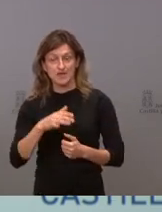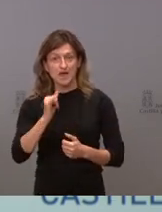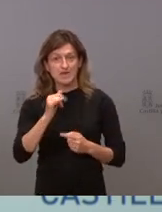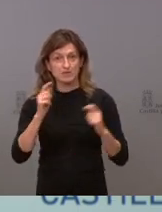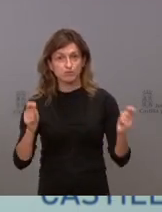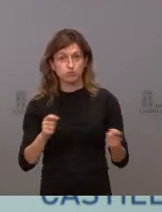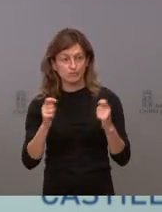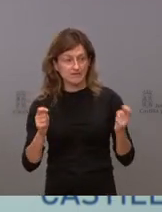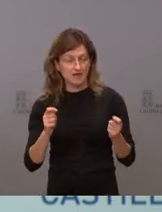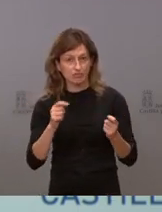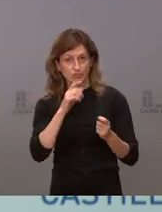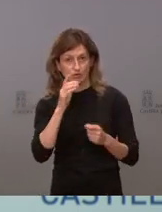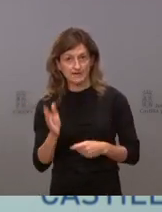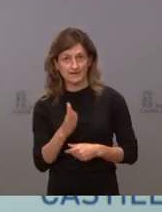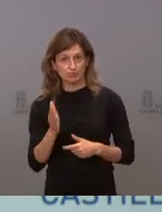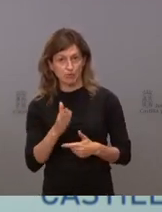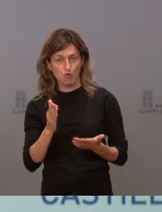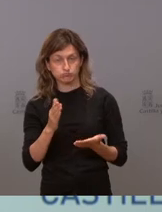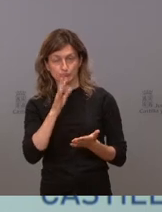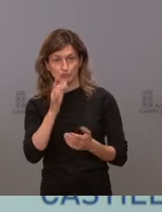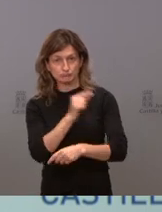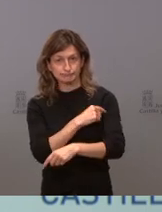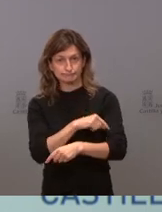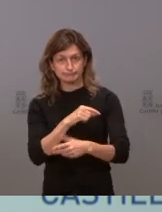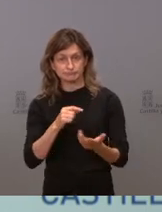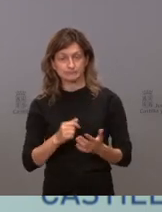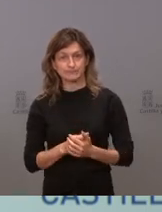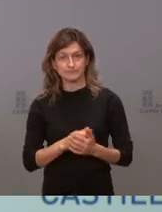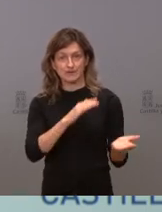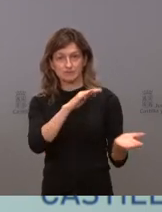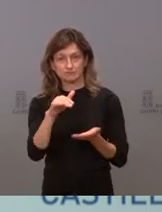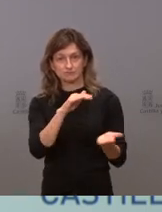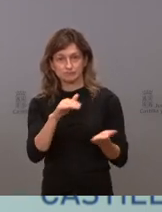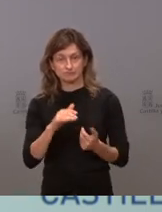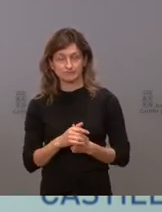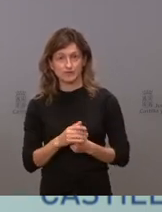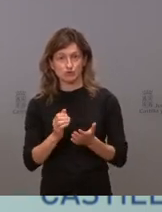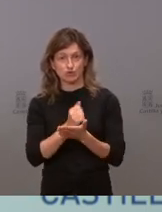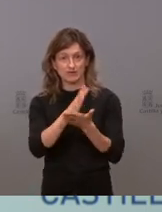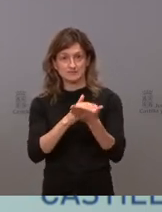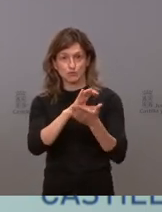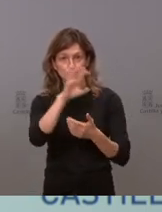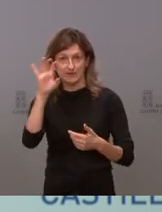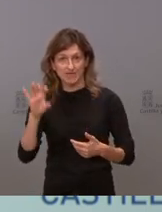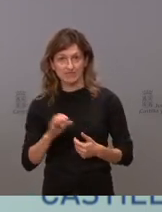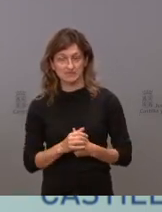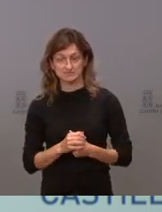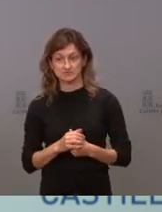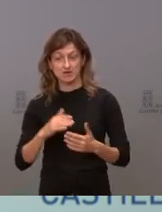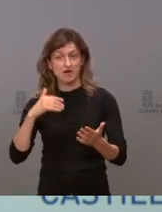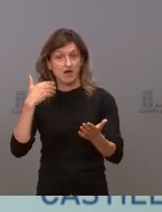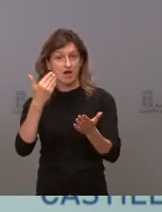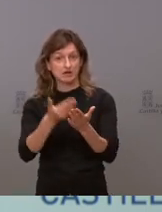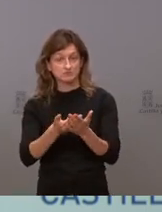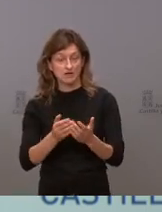es el ritmo de suministro en todas las comunidades y hasta este momento